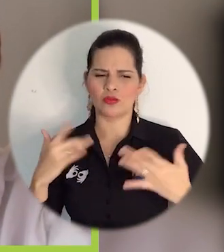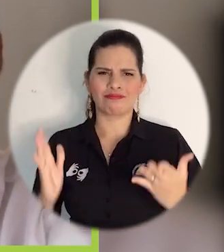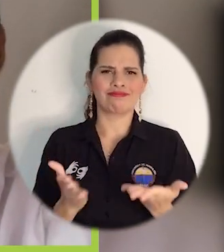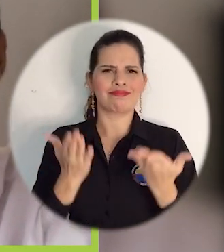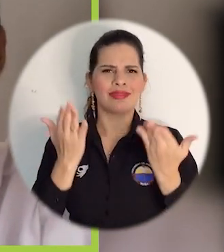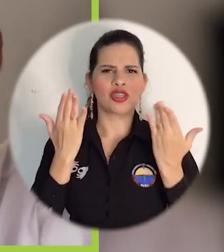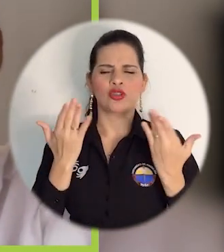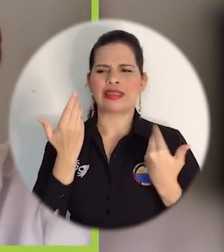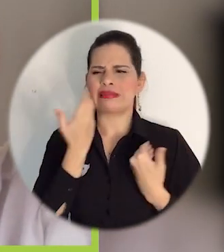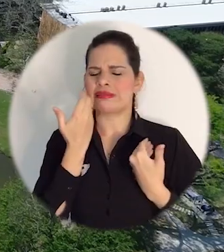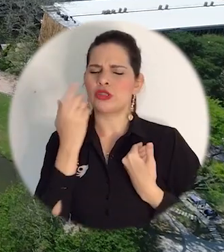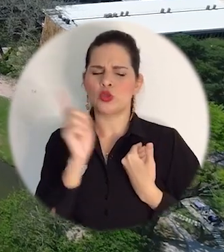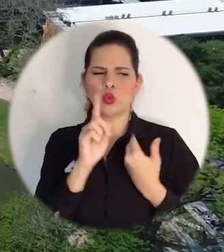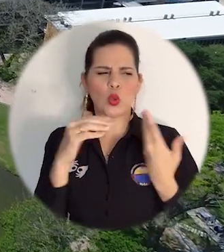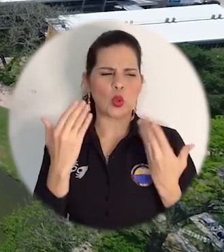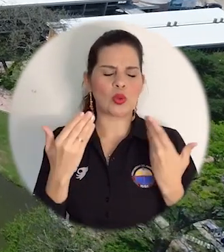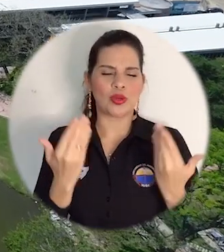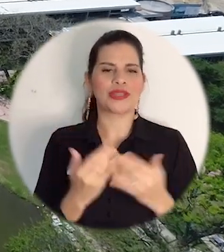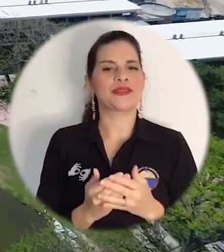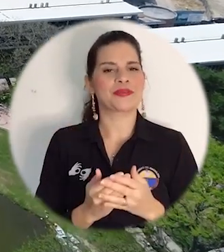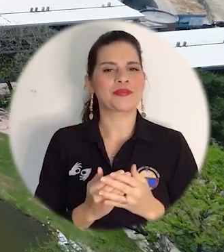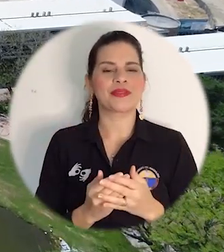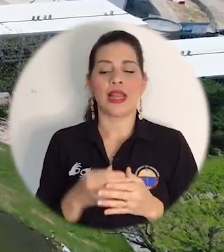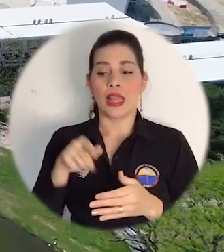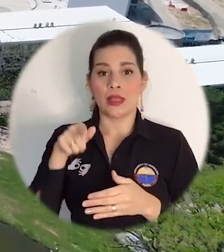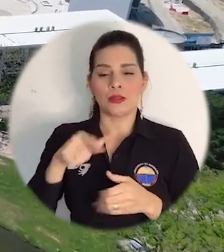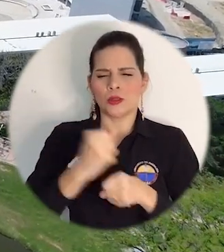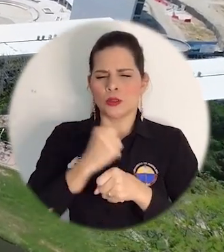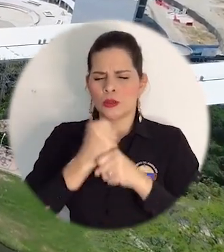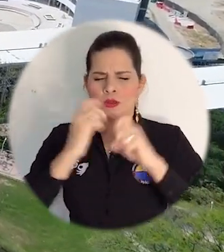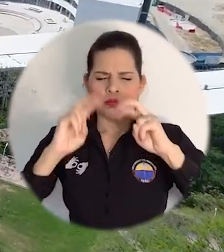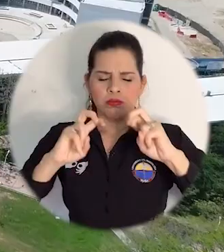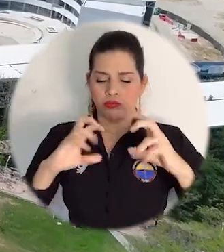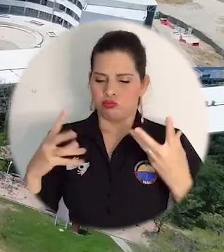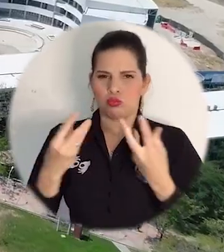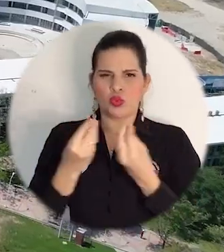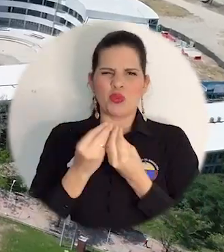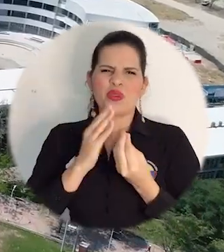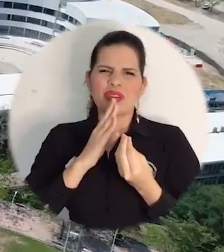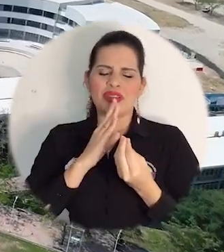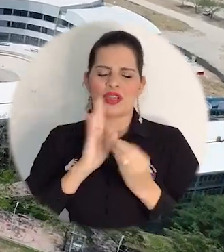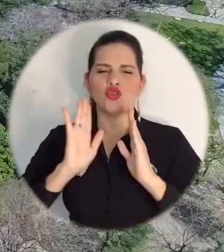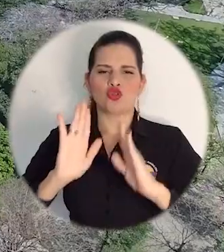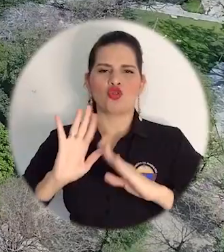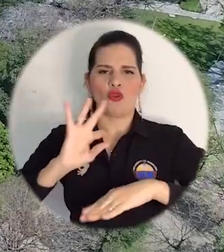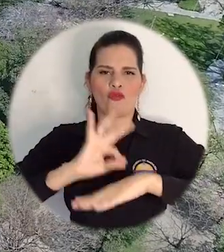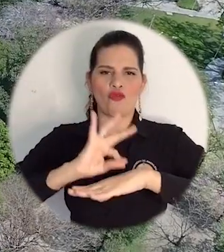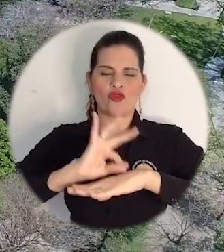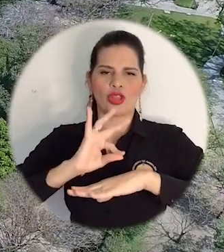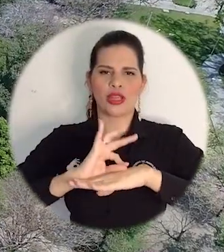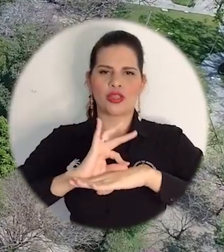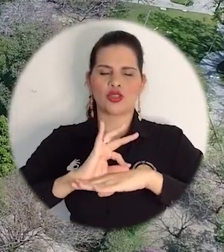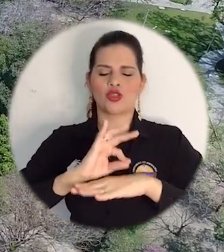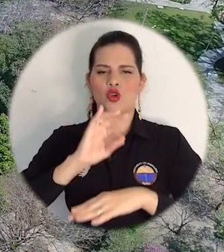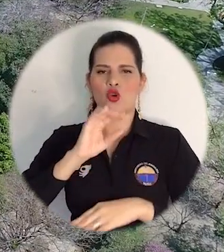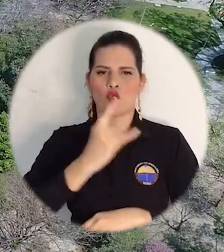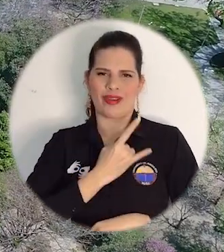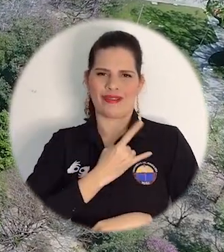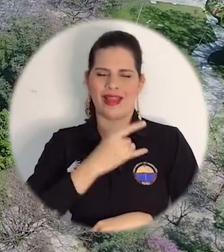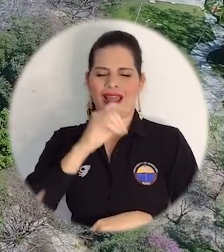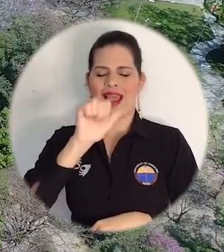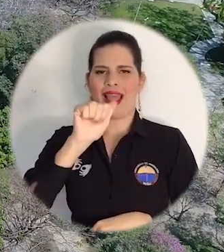los temas de prevención. Este trabajo fue producto de una red de colaboración con investigadores de la Fundación Universitaria Autónoma de las